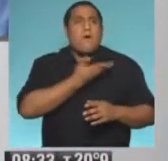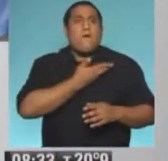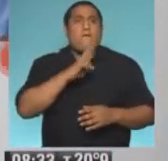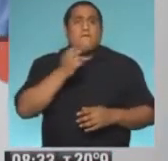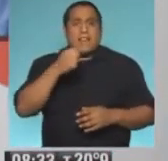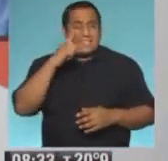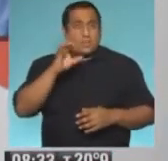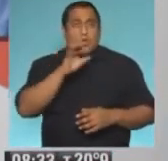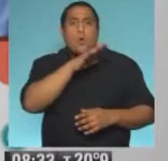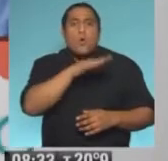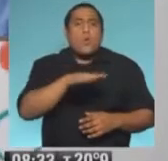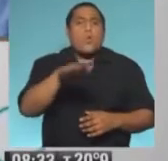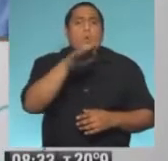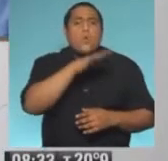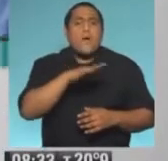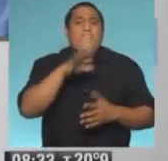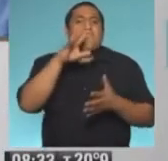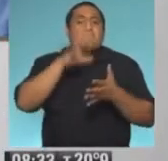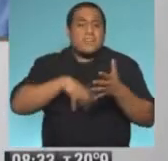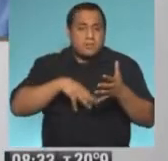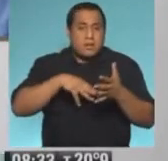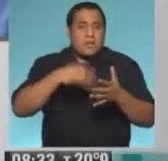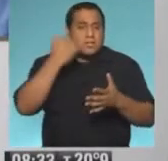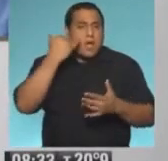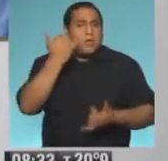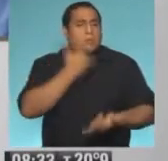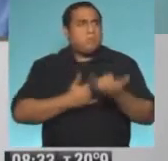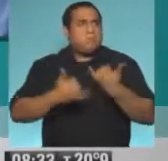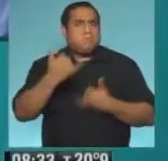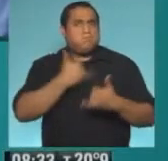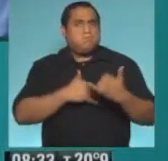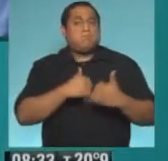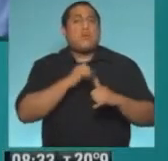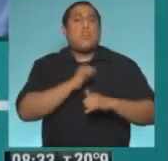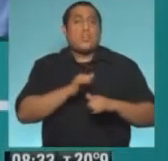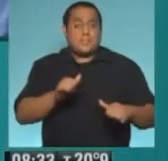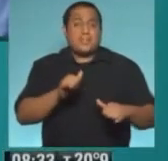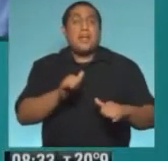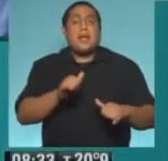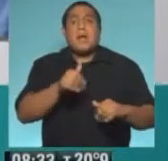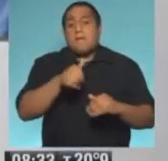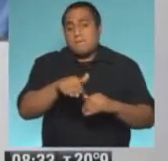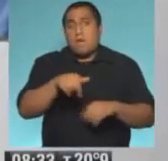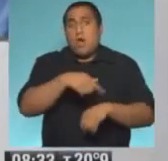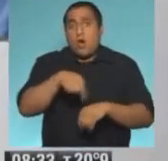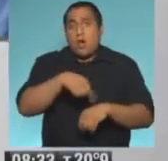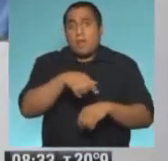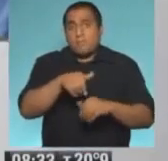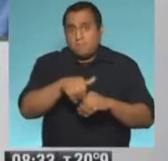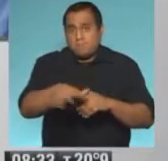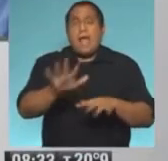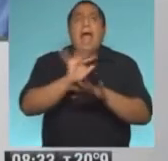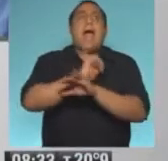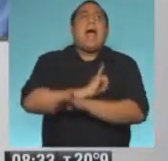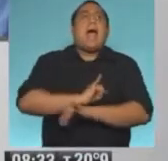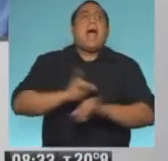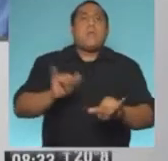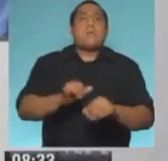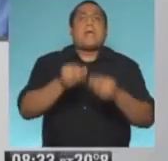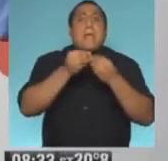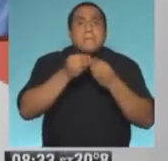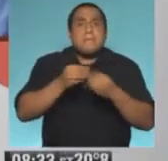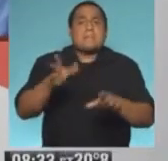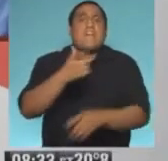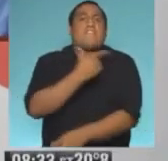que estás en Barcelona con noticias que ya nos han llegado y que muy pronto, en las próximas horas, posiblemente se anuncie el inicio de la